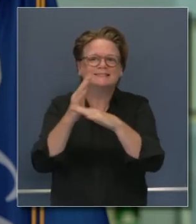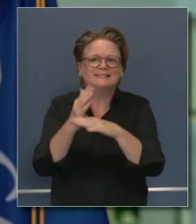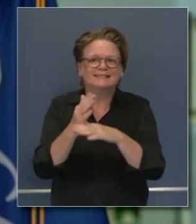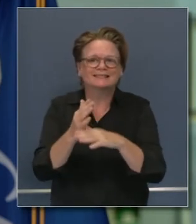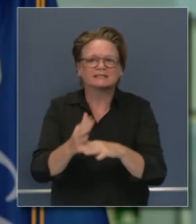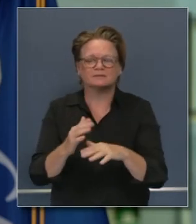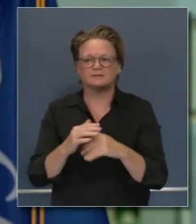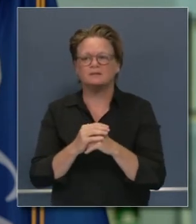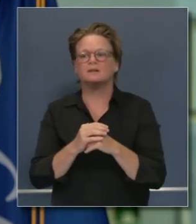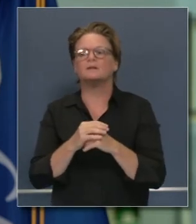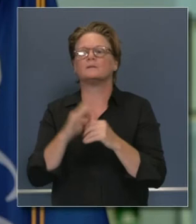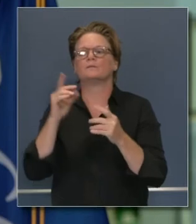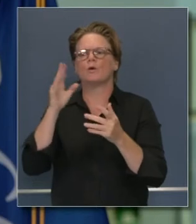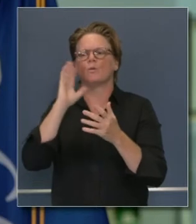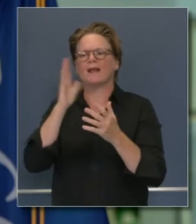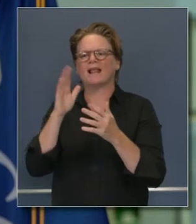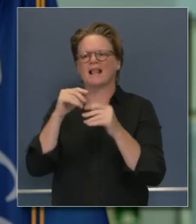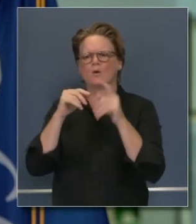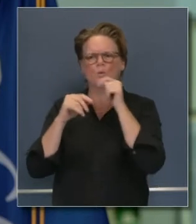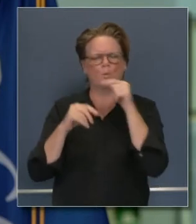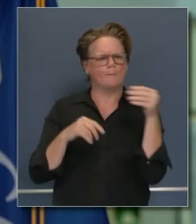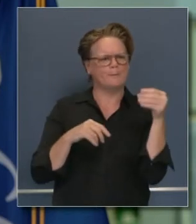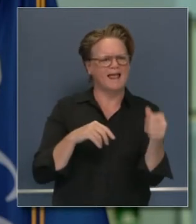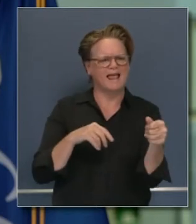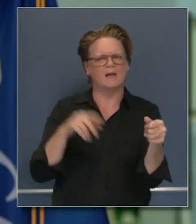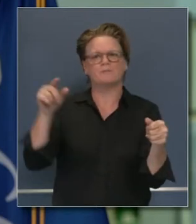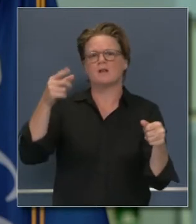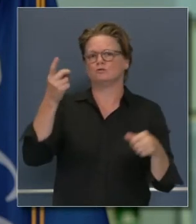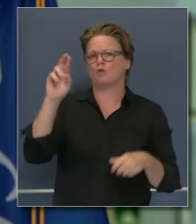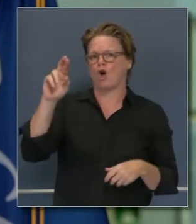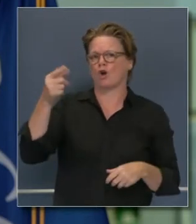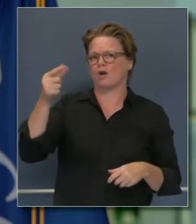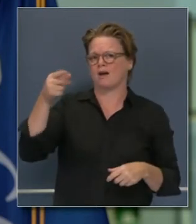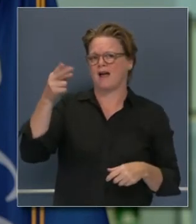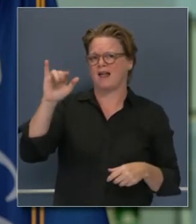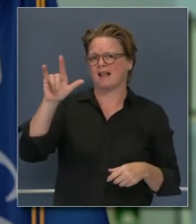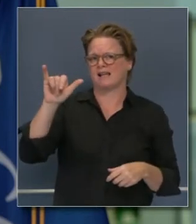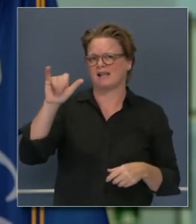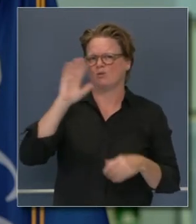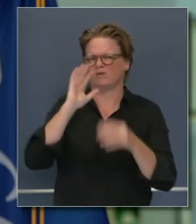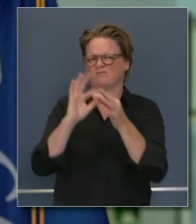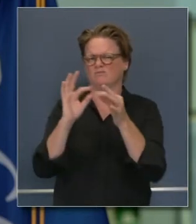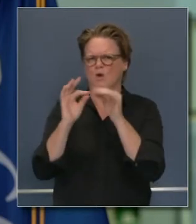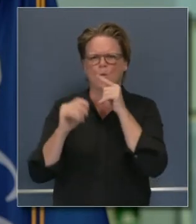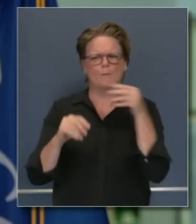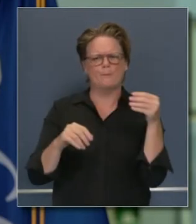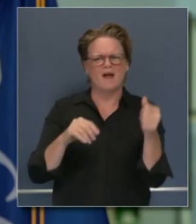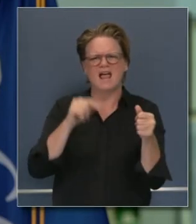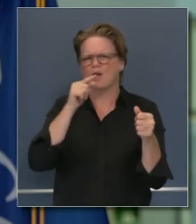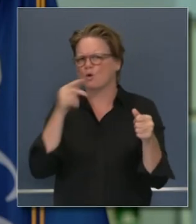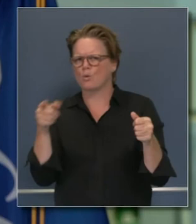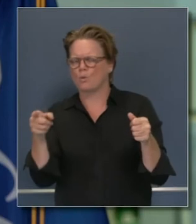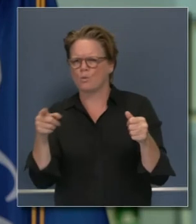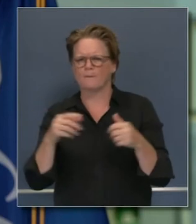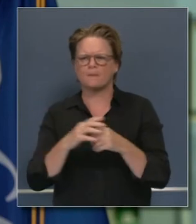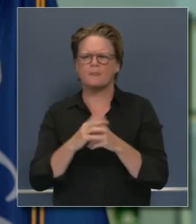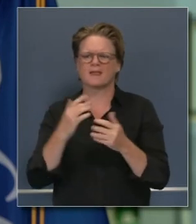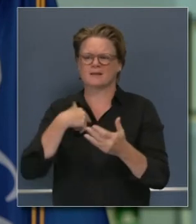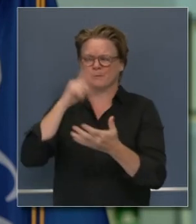mencionaré quién está pagando actualmente por las pruebas y por qué creemos que esto bajará los costos para los